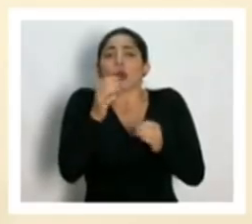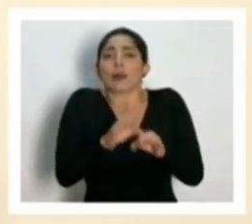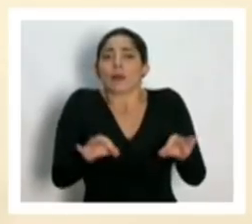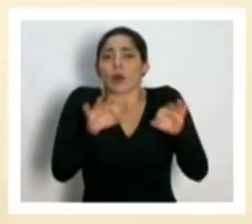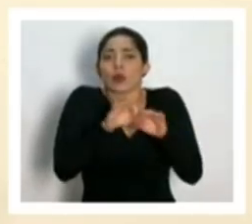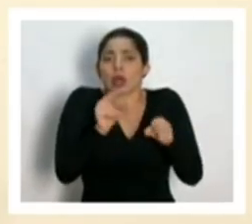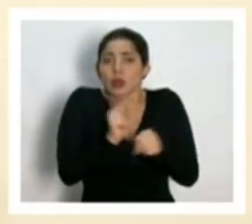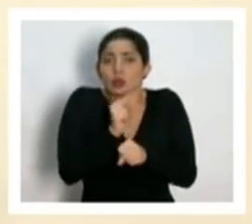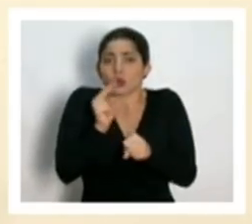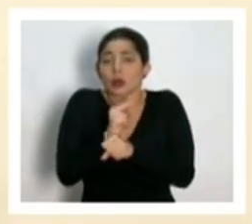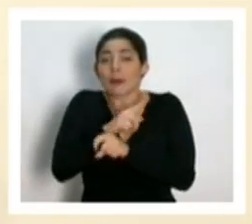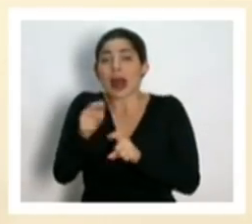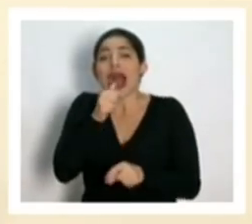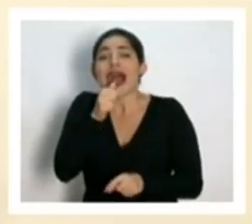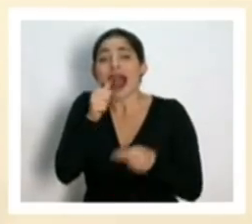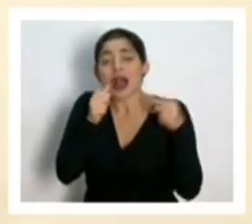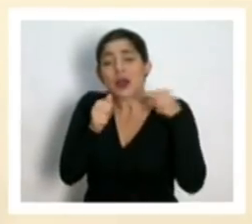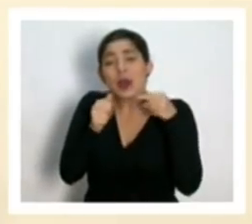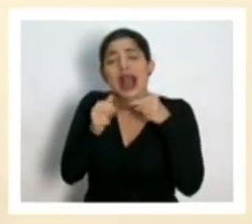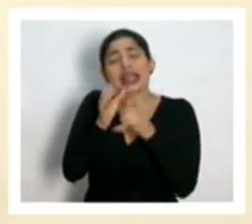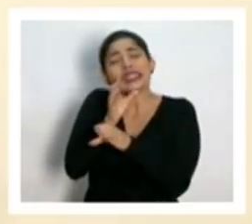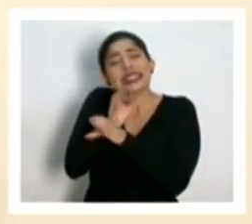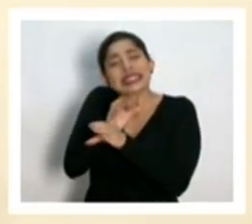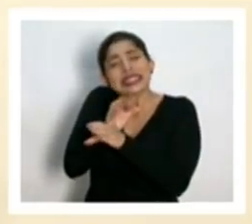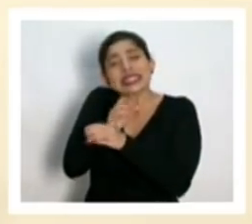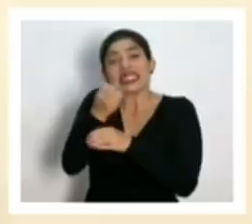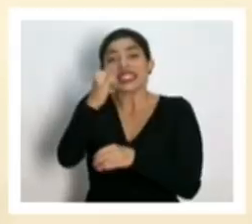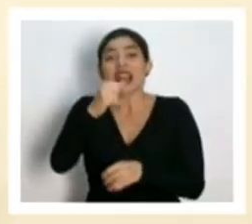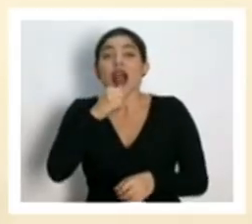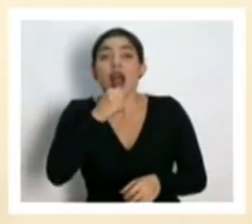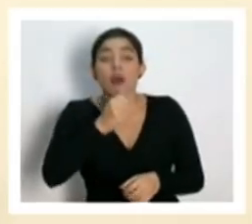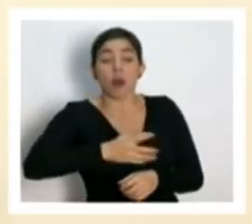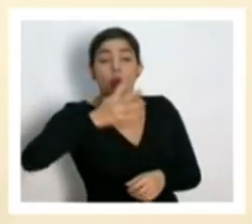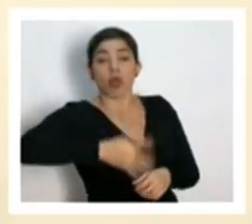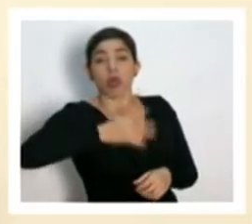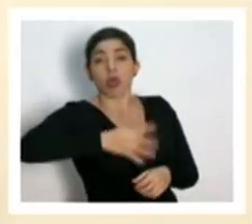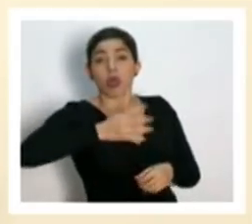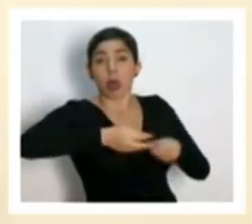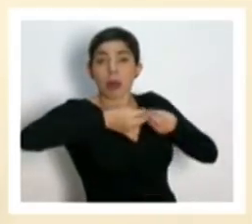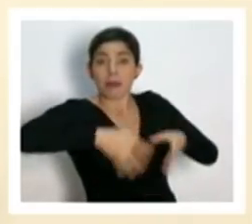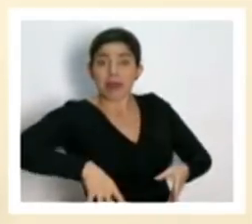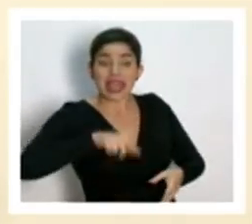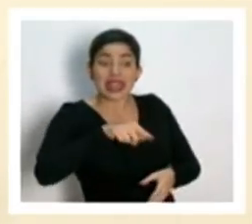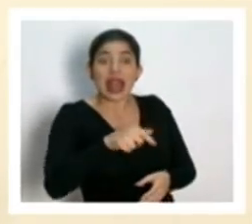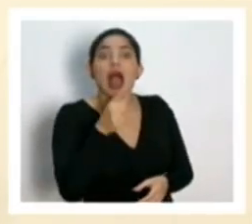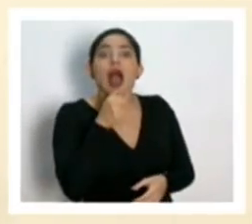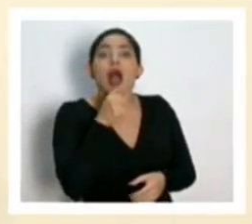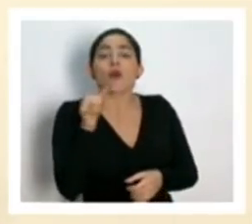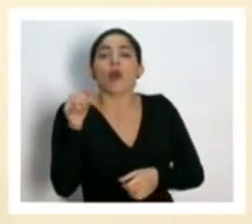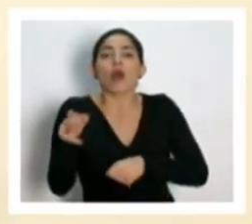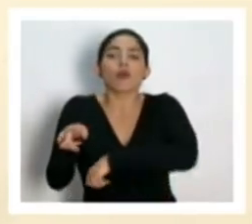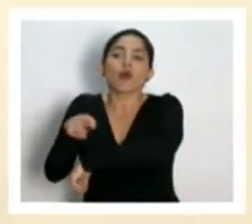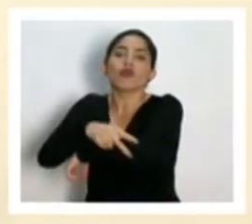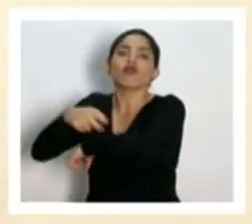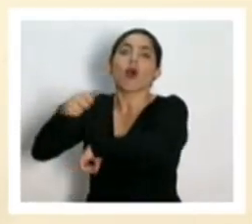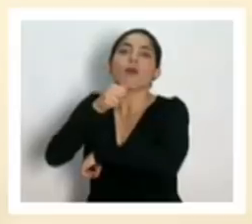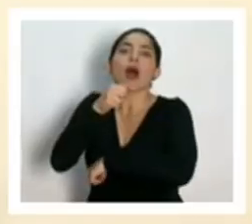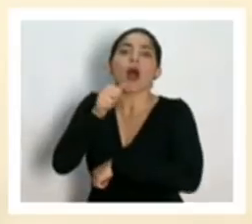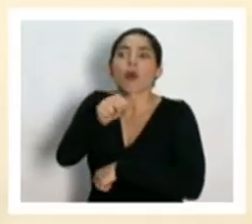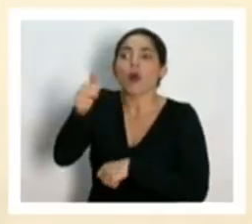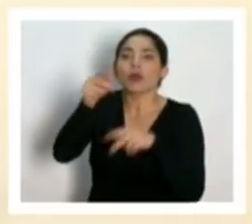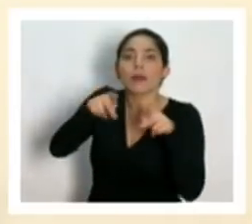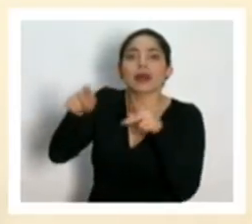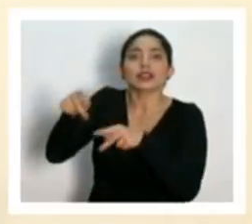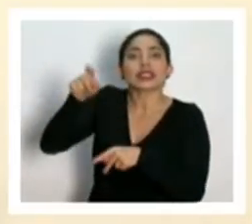Pero cuidemos el agua. El agua que desperdiciemos en una parte es el agua que le estará faltando a otras personas